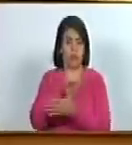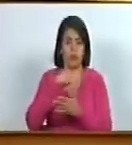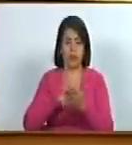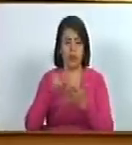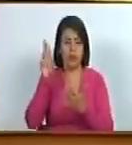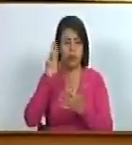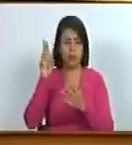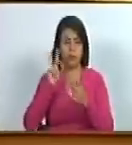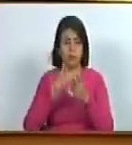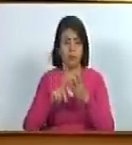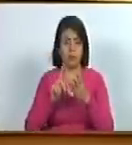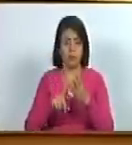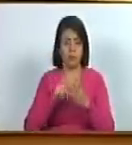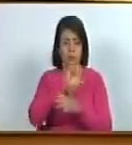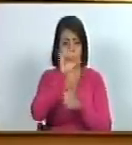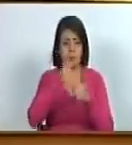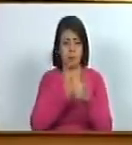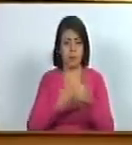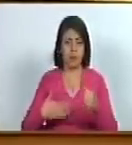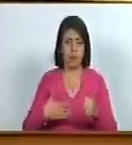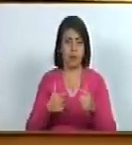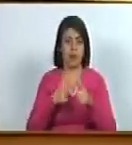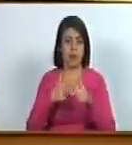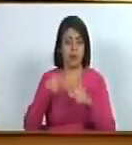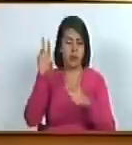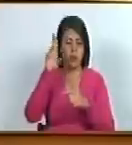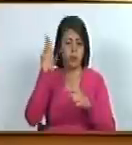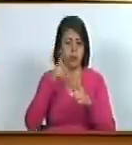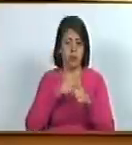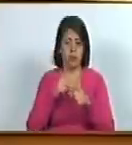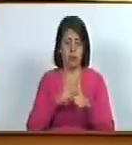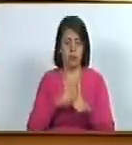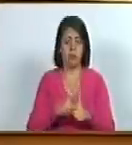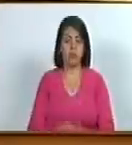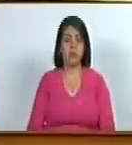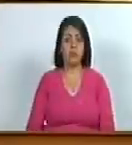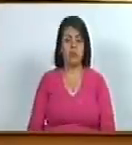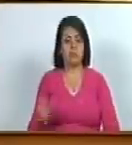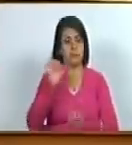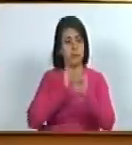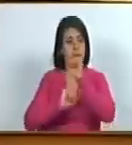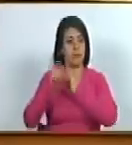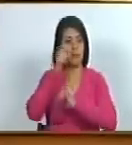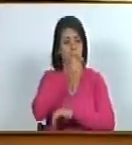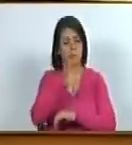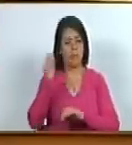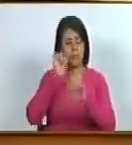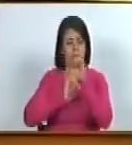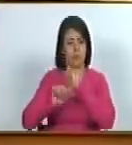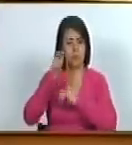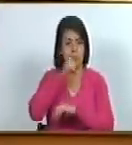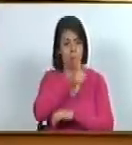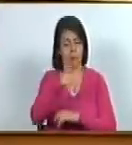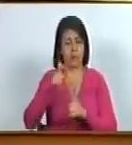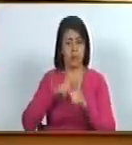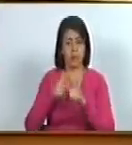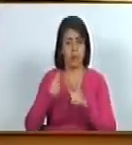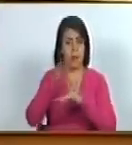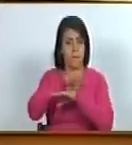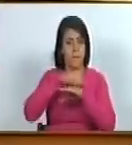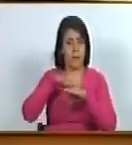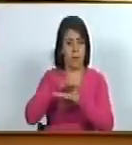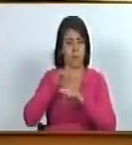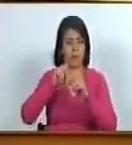república a la vicepresidencia ejecutiva de la república a la defensa pública a la defensoría del pueblo al